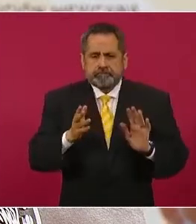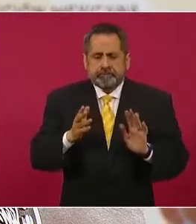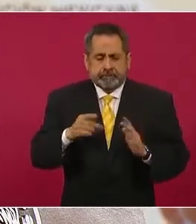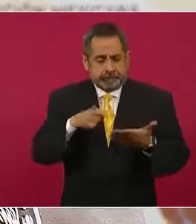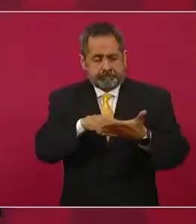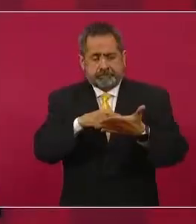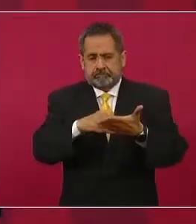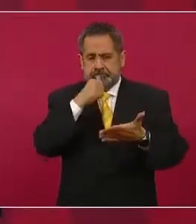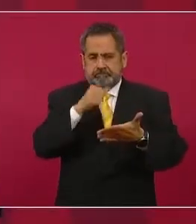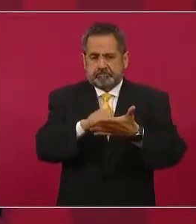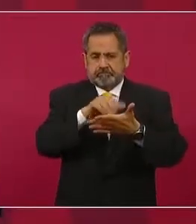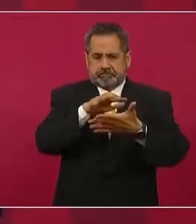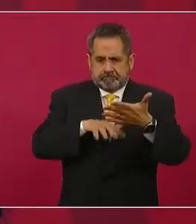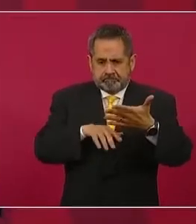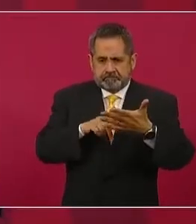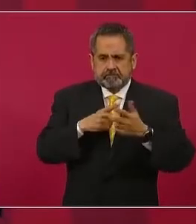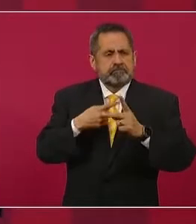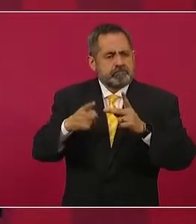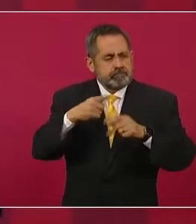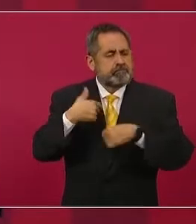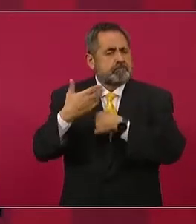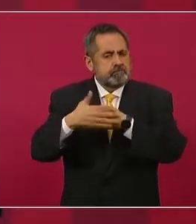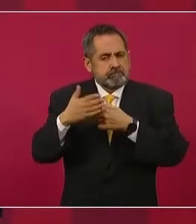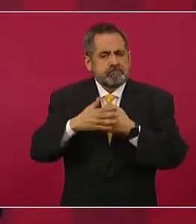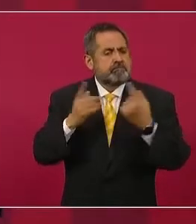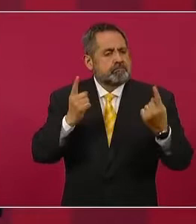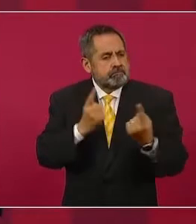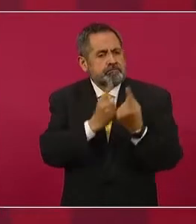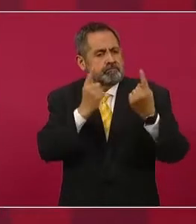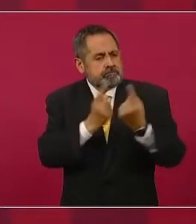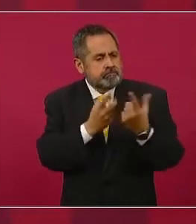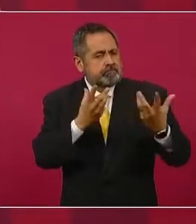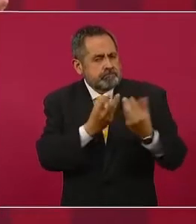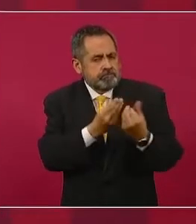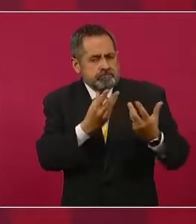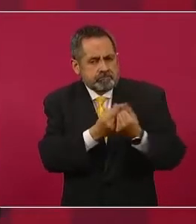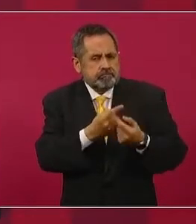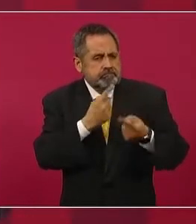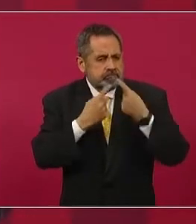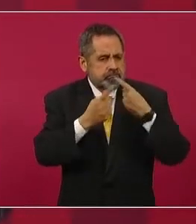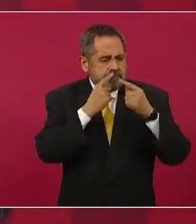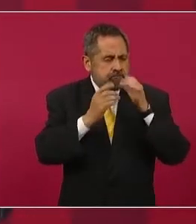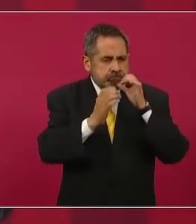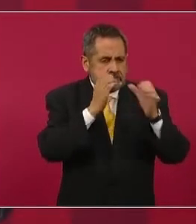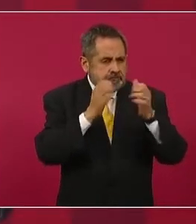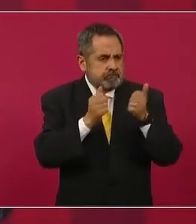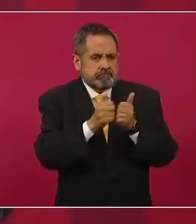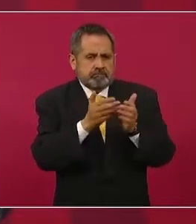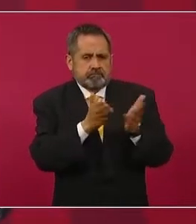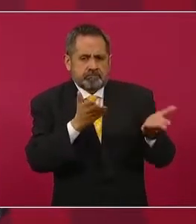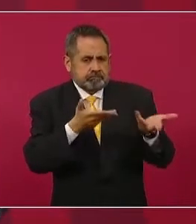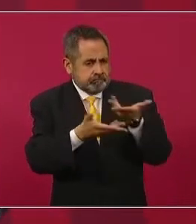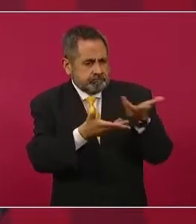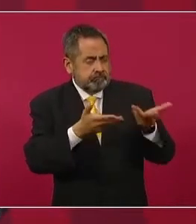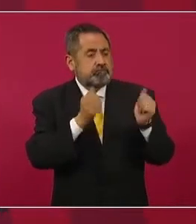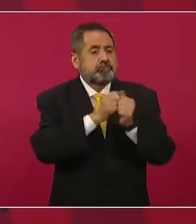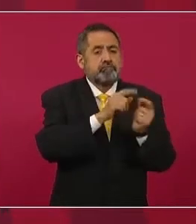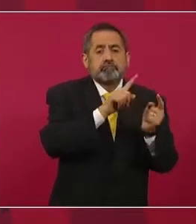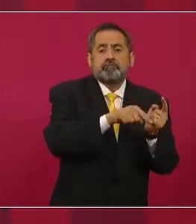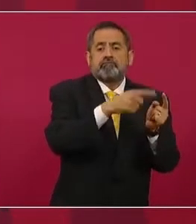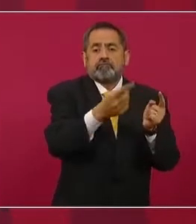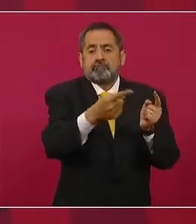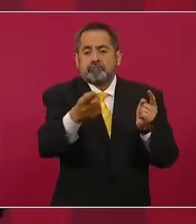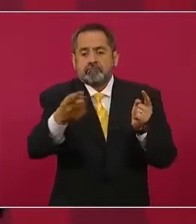en su carta, una serie de encuentros, se iniciara una, se abriera un diálogo con las otras fuerzas